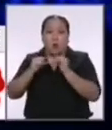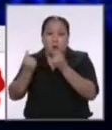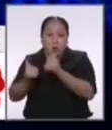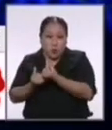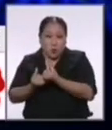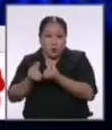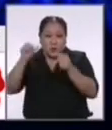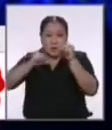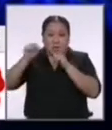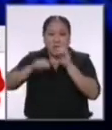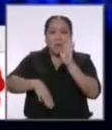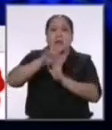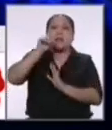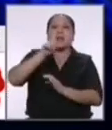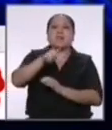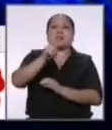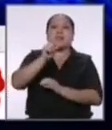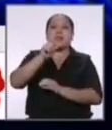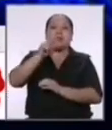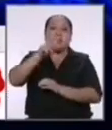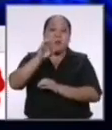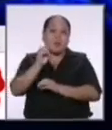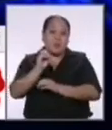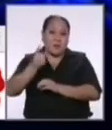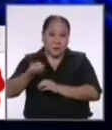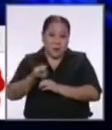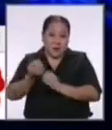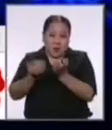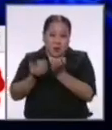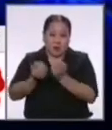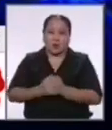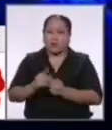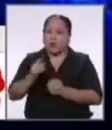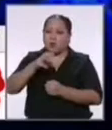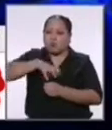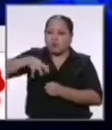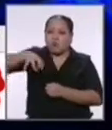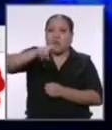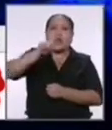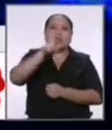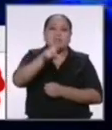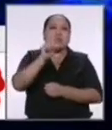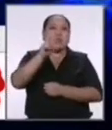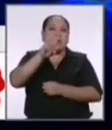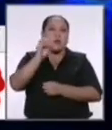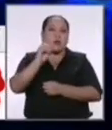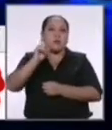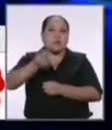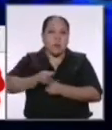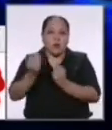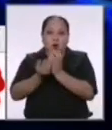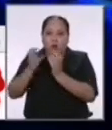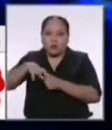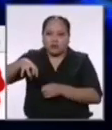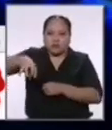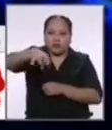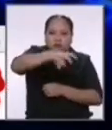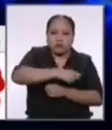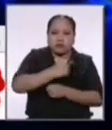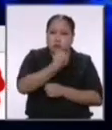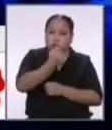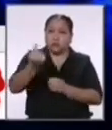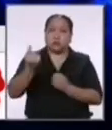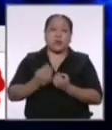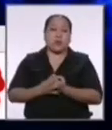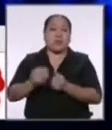en más de 120.000 escuelas nosotros nos proponemos que hayan clubes de ciencias en las 120.000 escuelas y evidentemente los científicos y